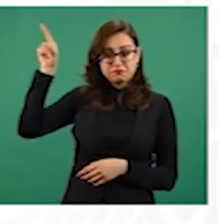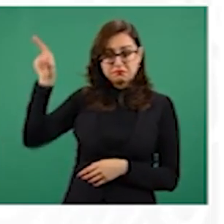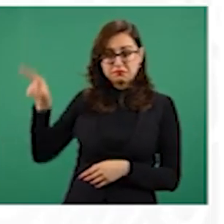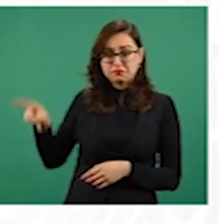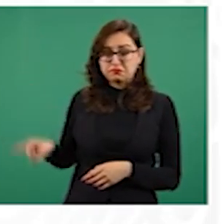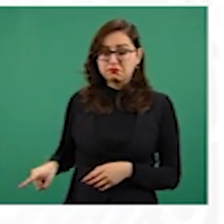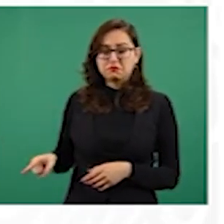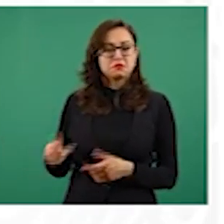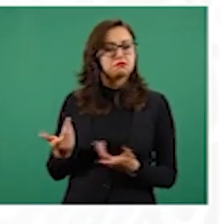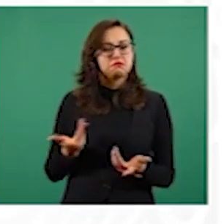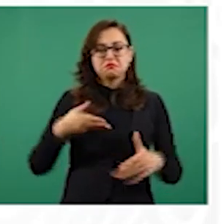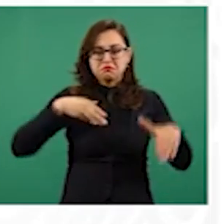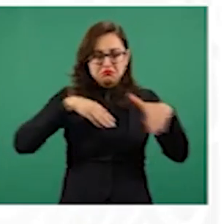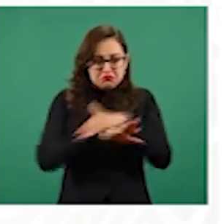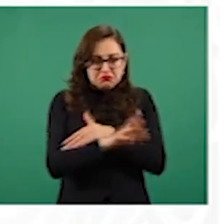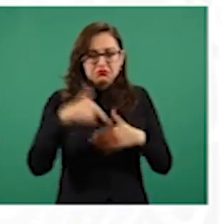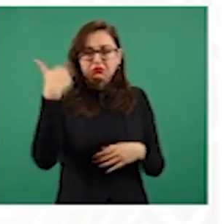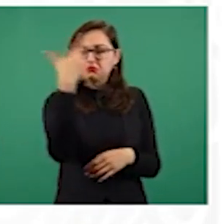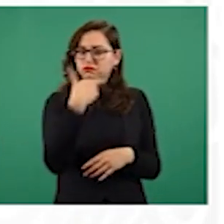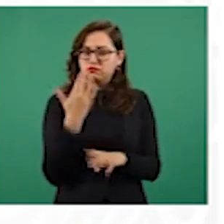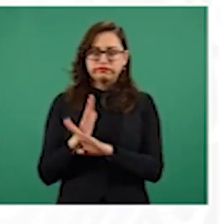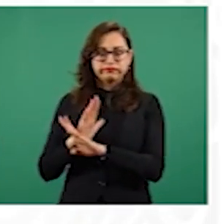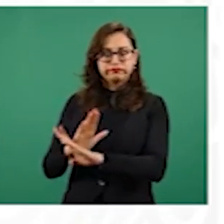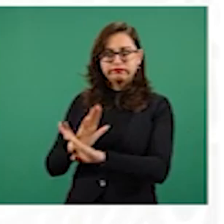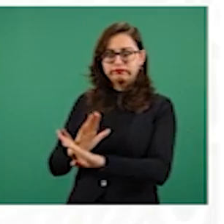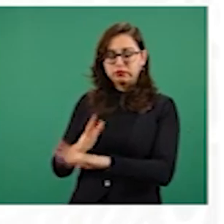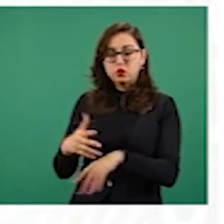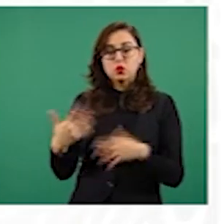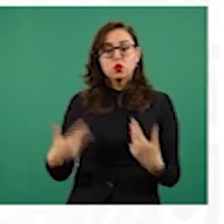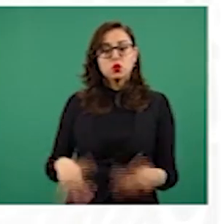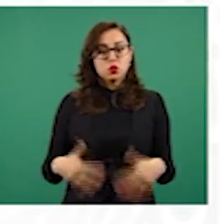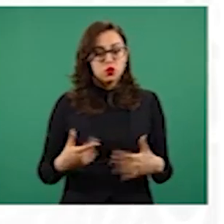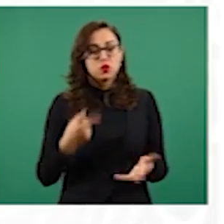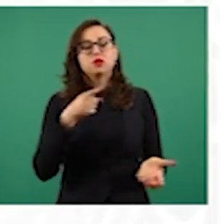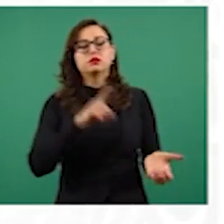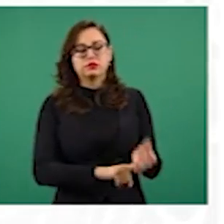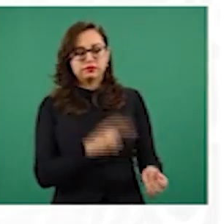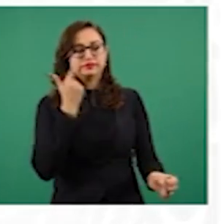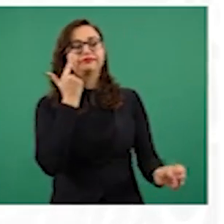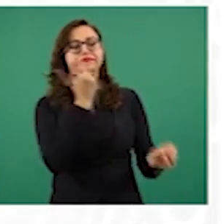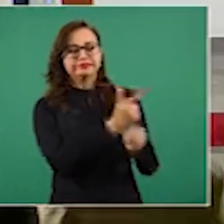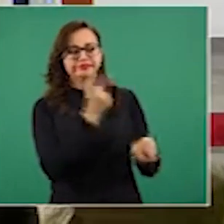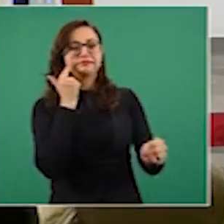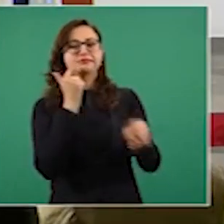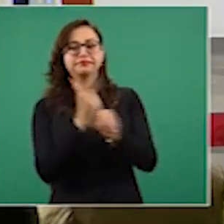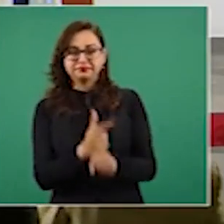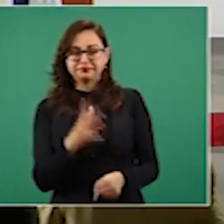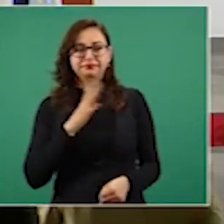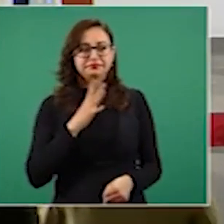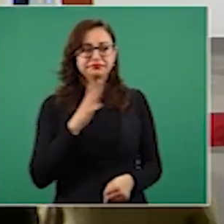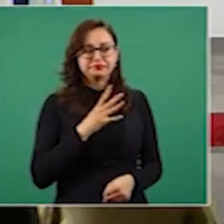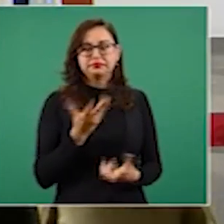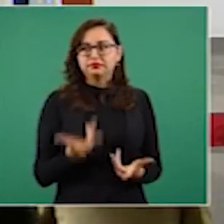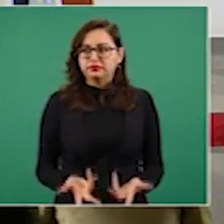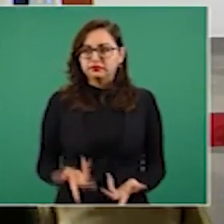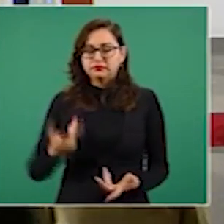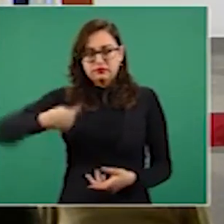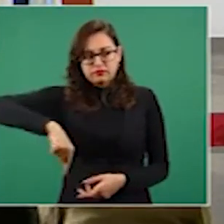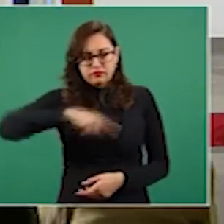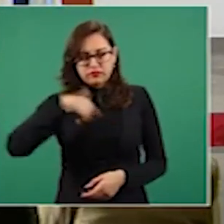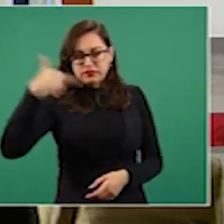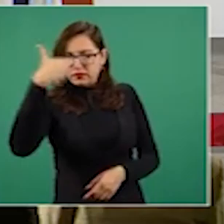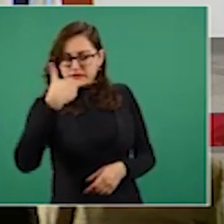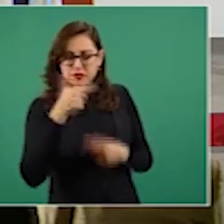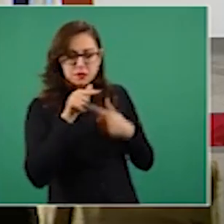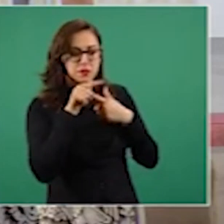Grande Jalisco. Estas siete gasolineras se encontraron irregularidades en ellas, no permitieron que continuaran las